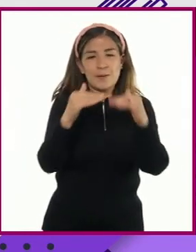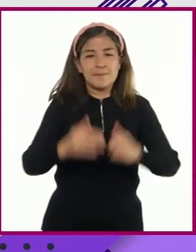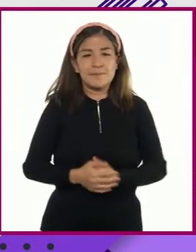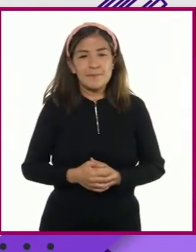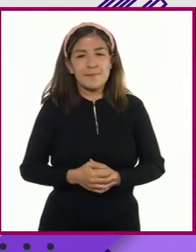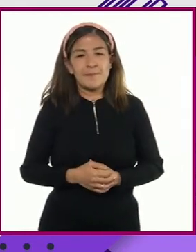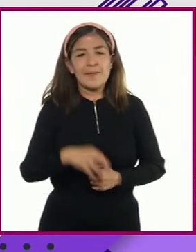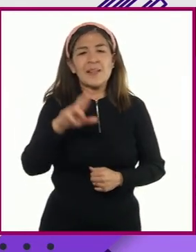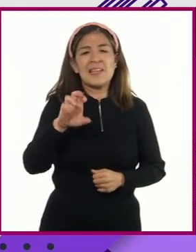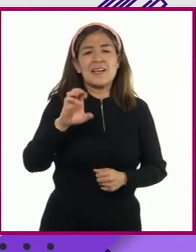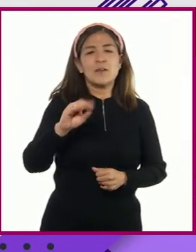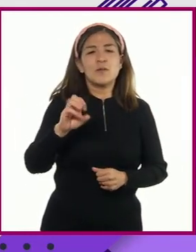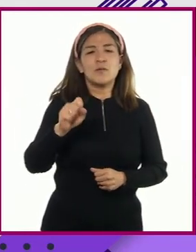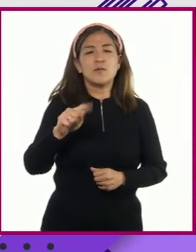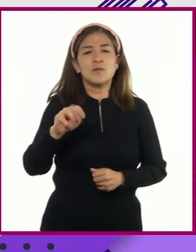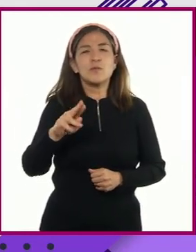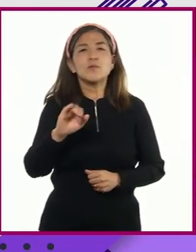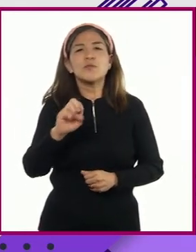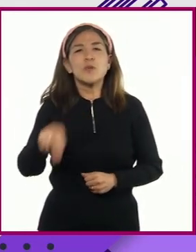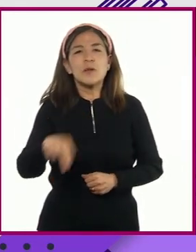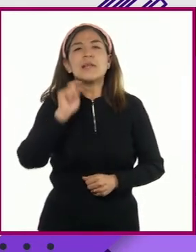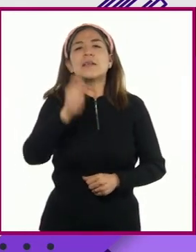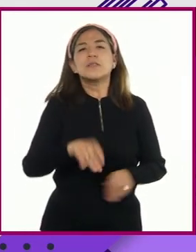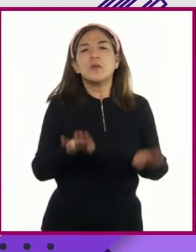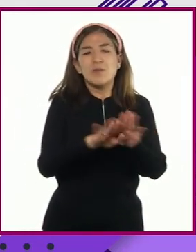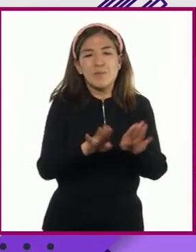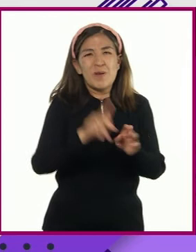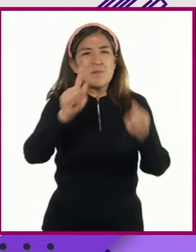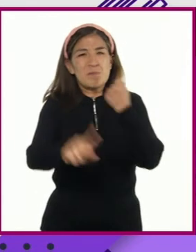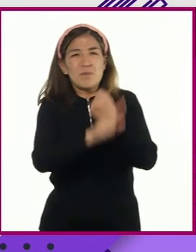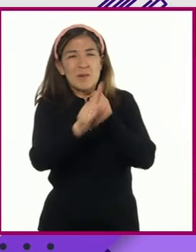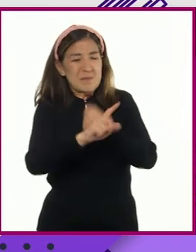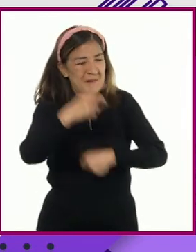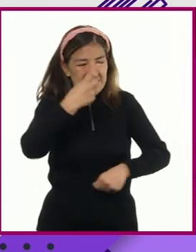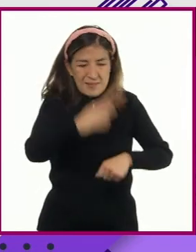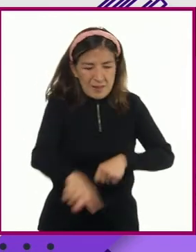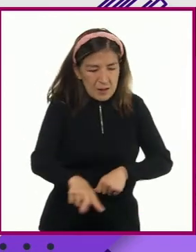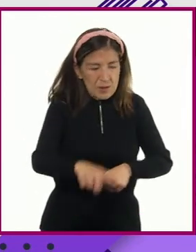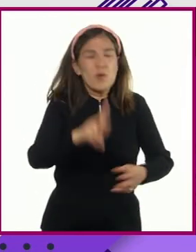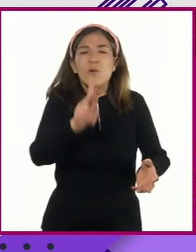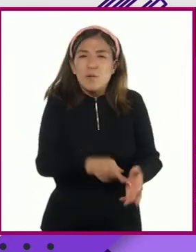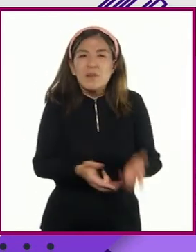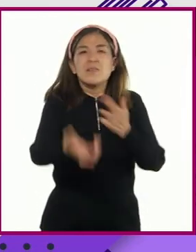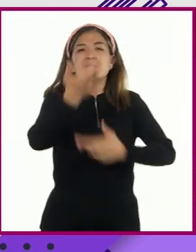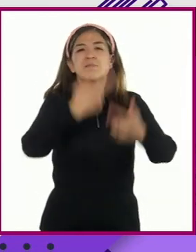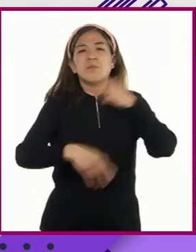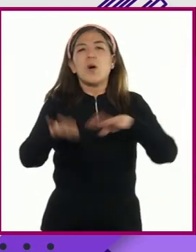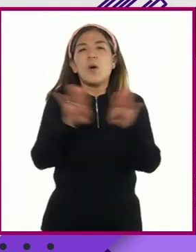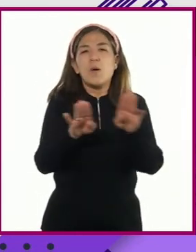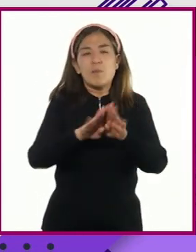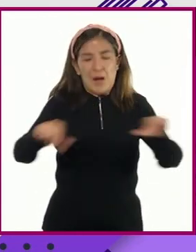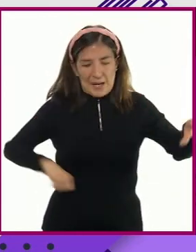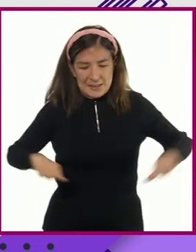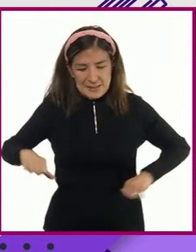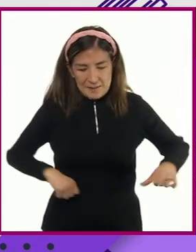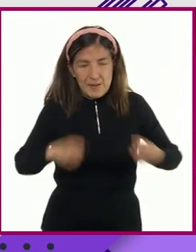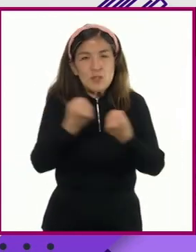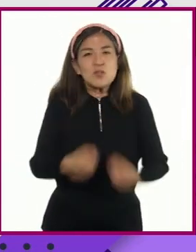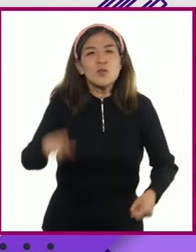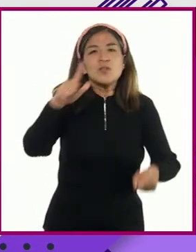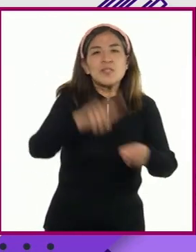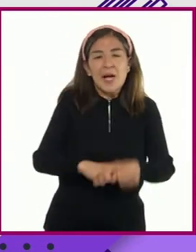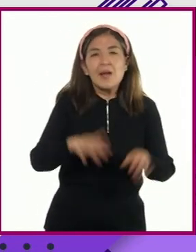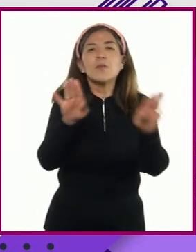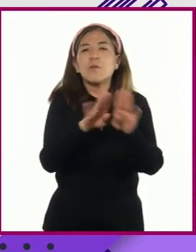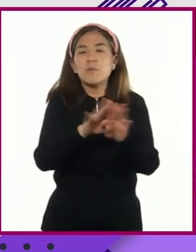Reconstrucción. Reconciliación. Implica la reparación de los daños y un reacomodo de la dinámica social basada en el